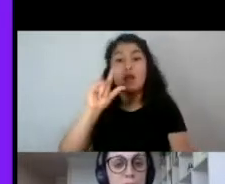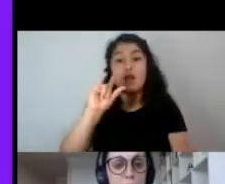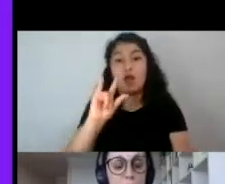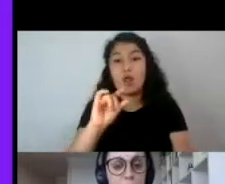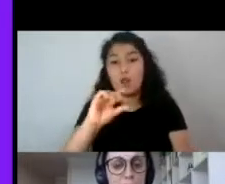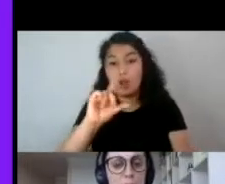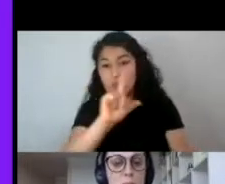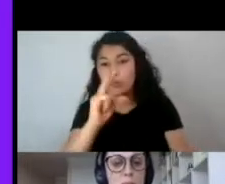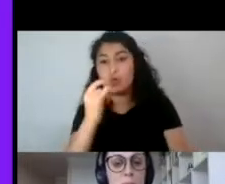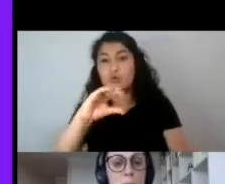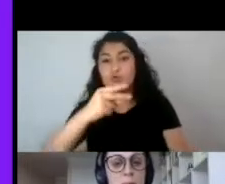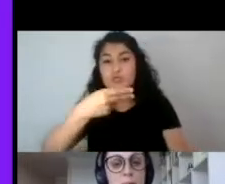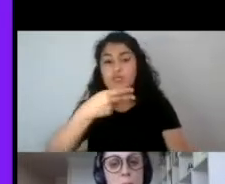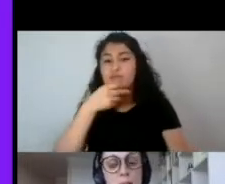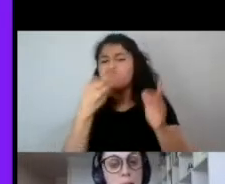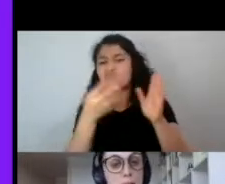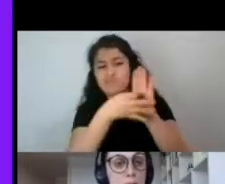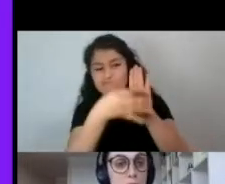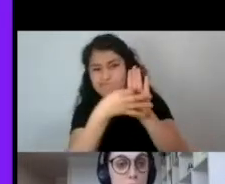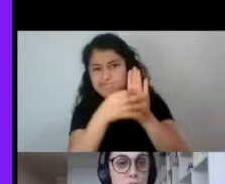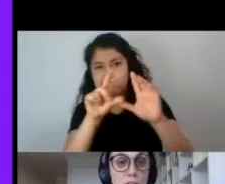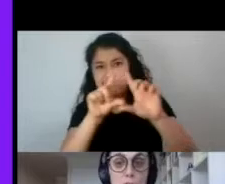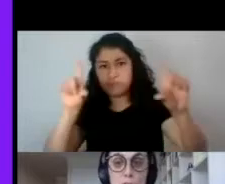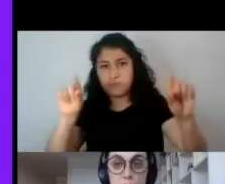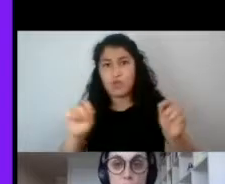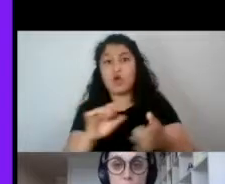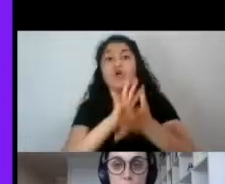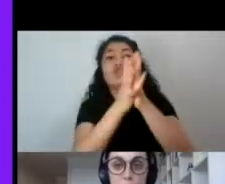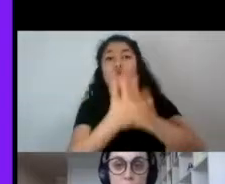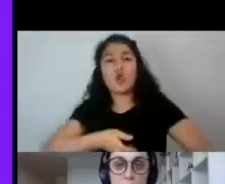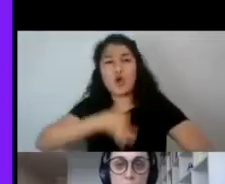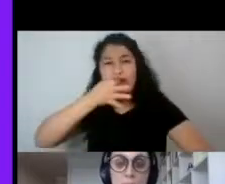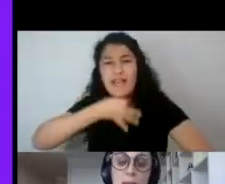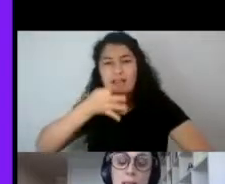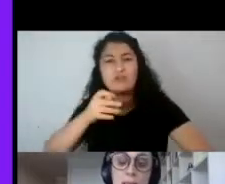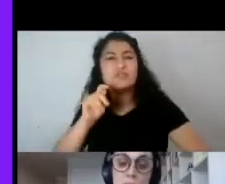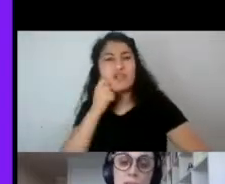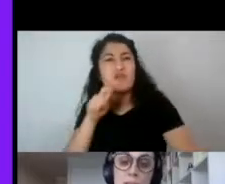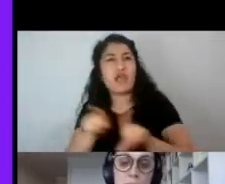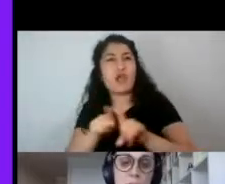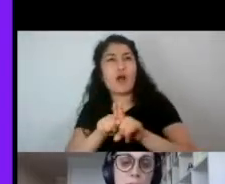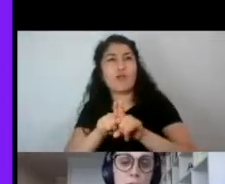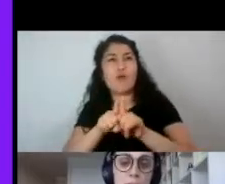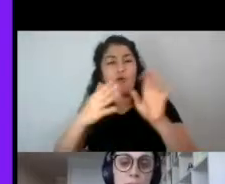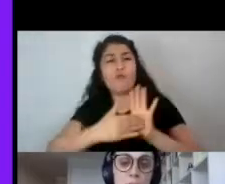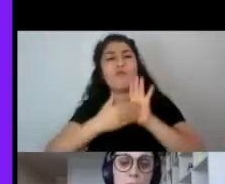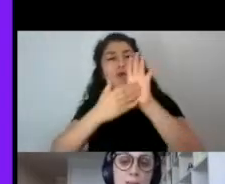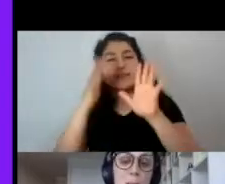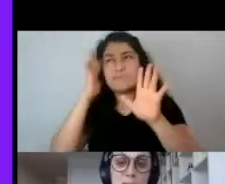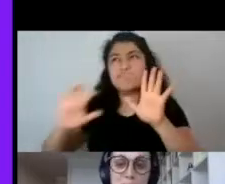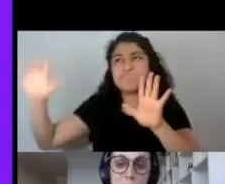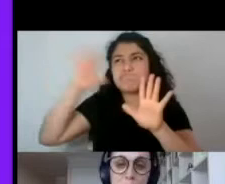relato transmite una determinada visión ideológica. Y en la literatura infantil y juvenil